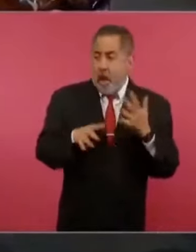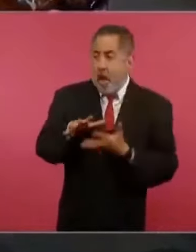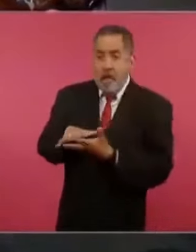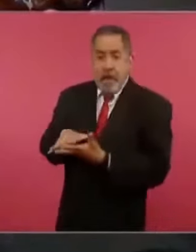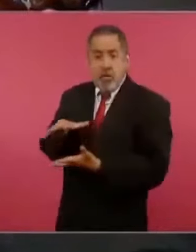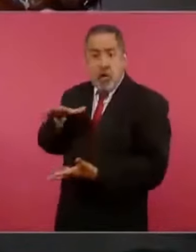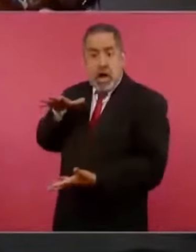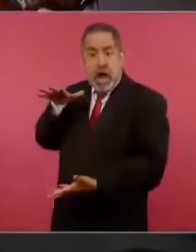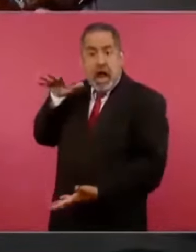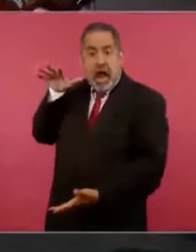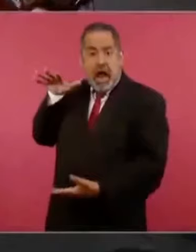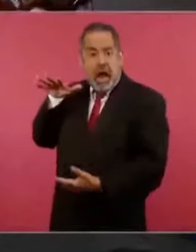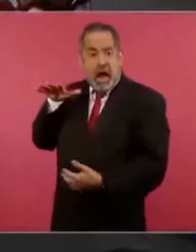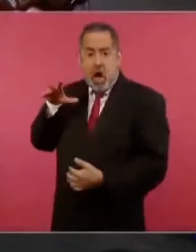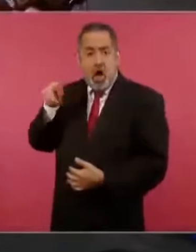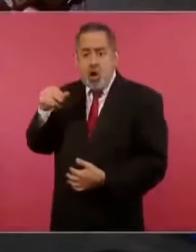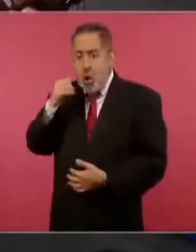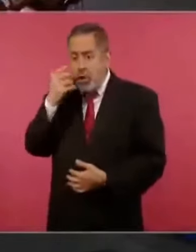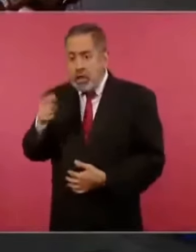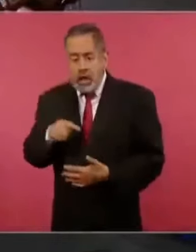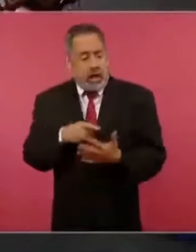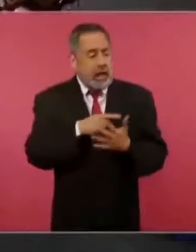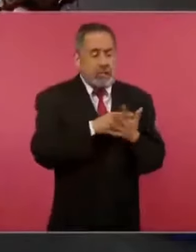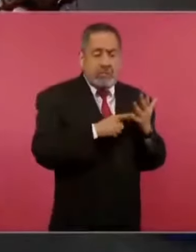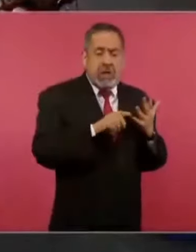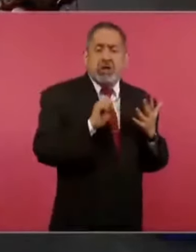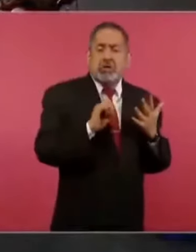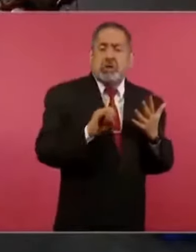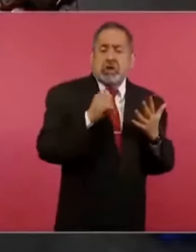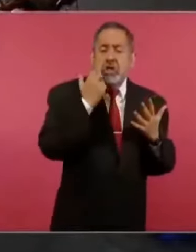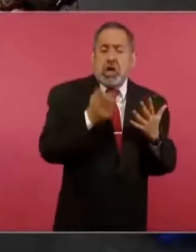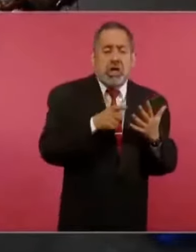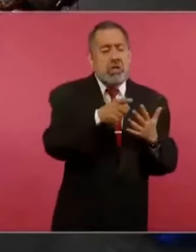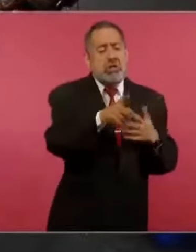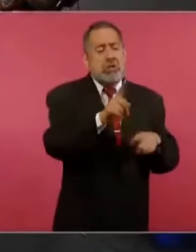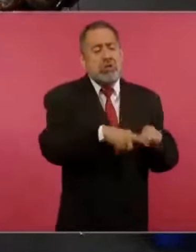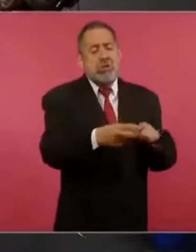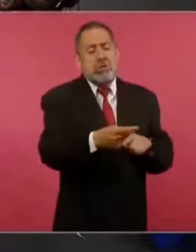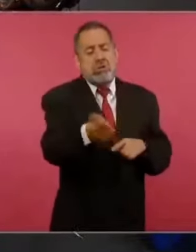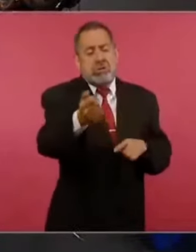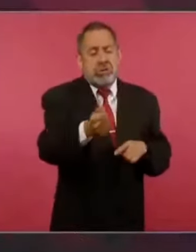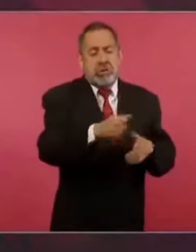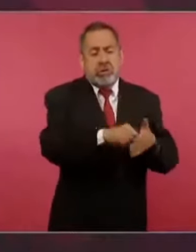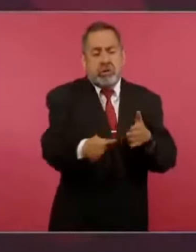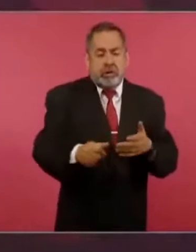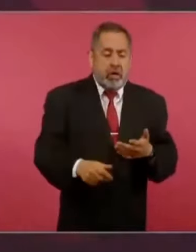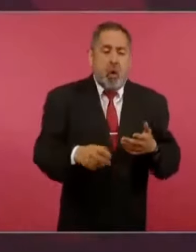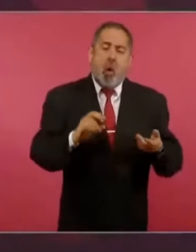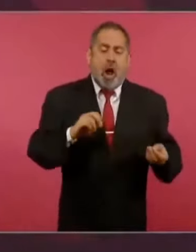de los representantes de los países esté de acuerdo, no pasa